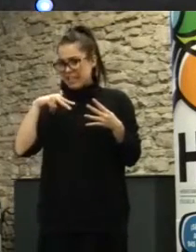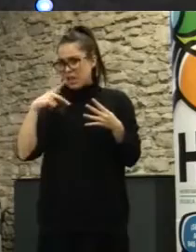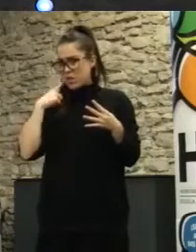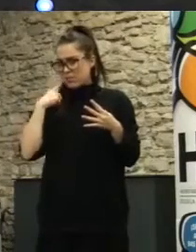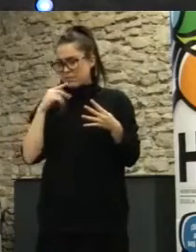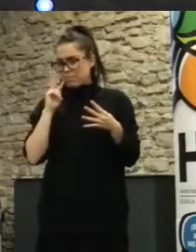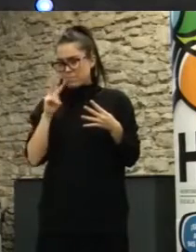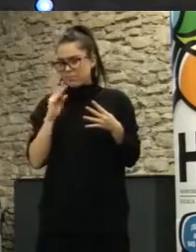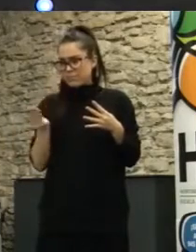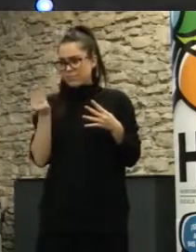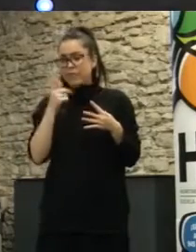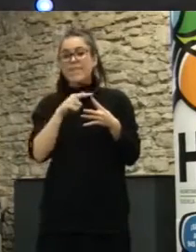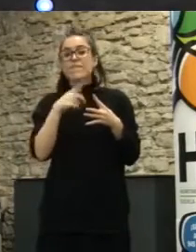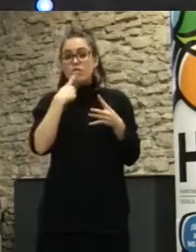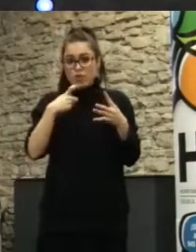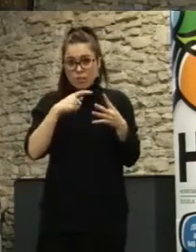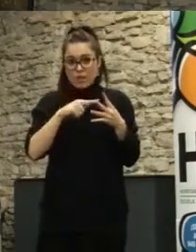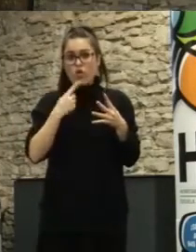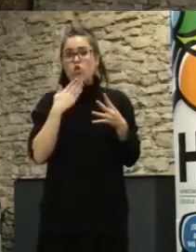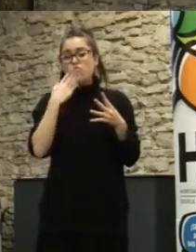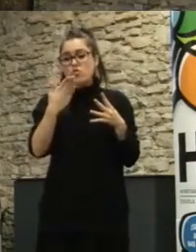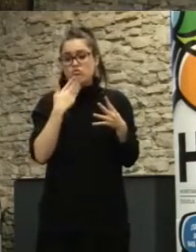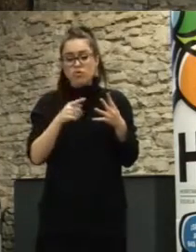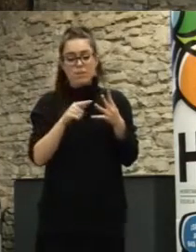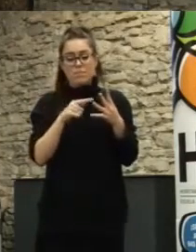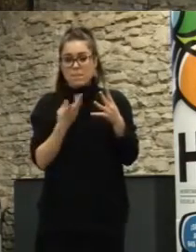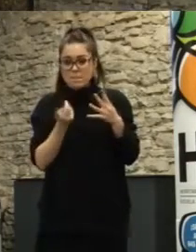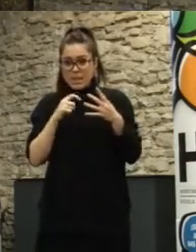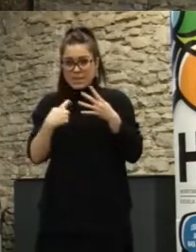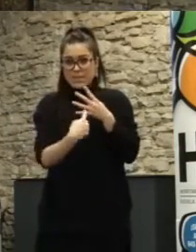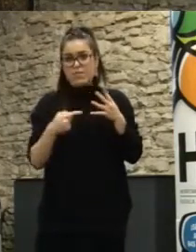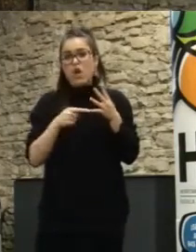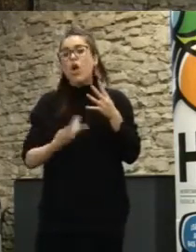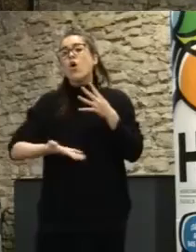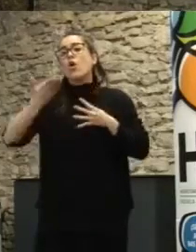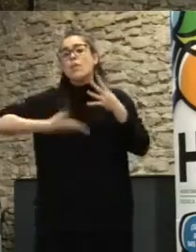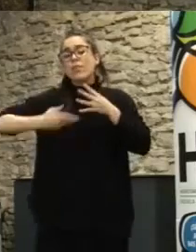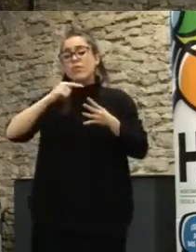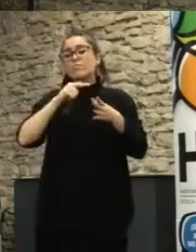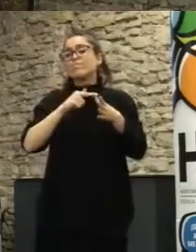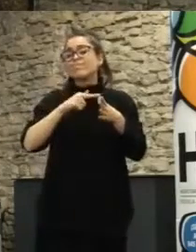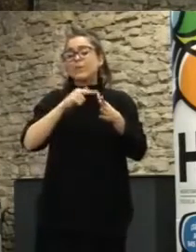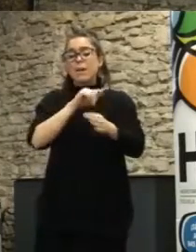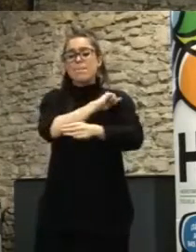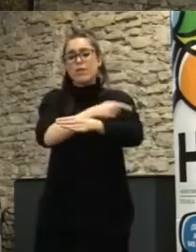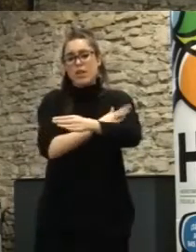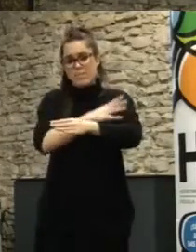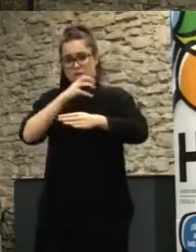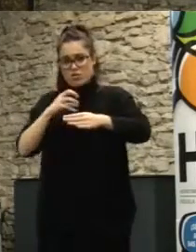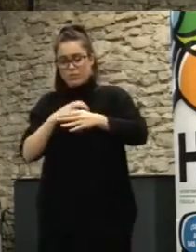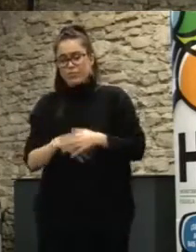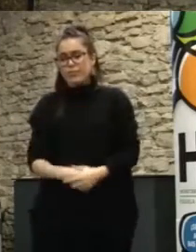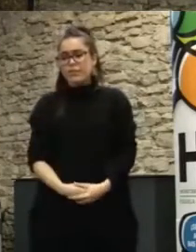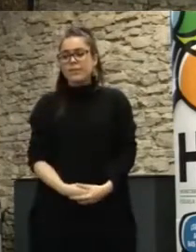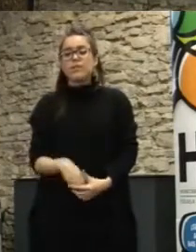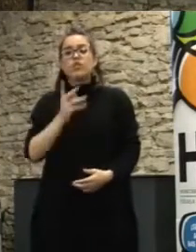claramente. El nivel de información, consulta, involucración, colaboración y empoderamiento. Nosotros hemos incorporado uno inicial